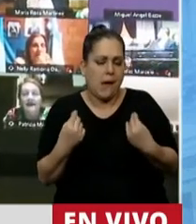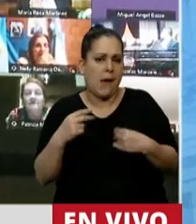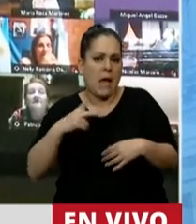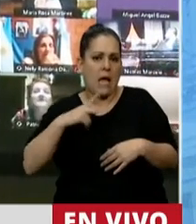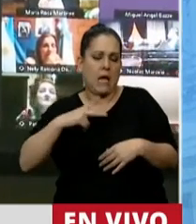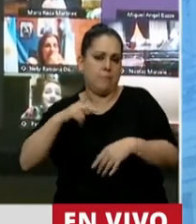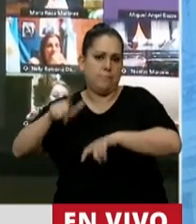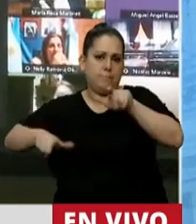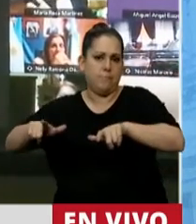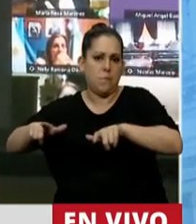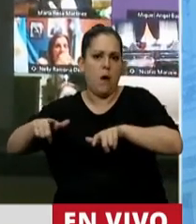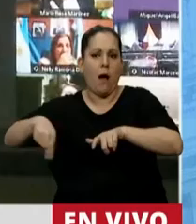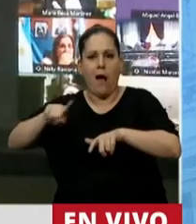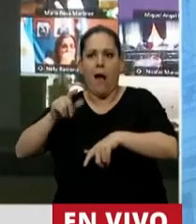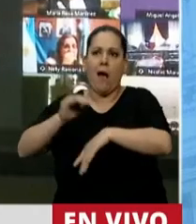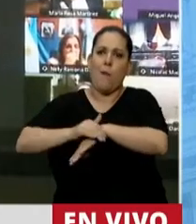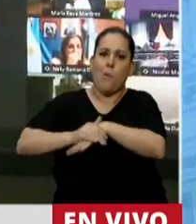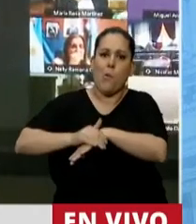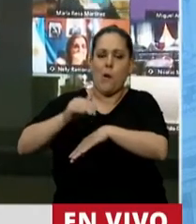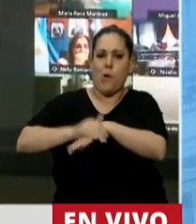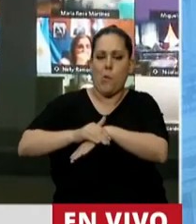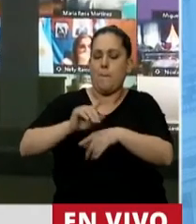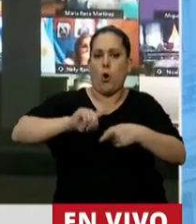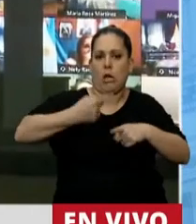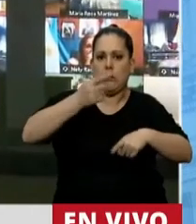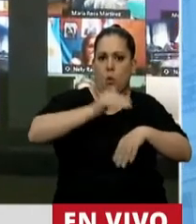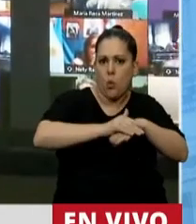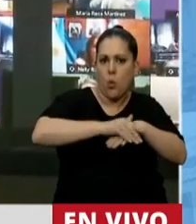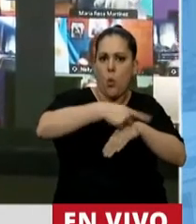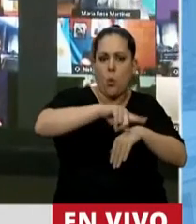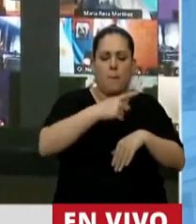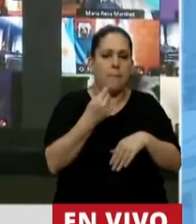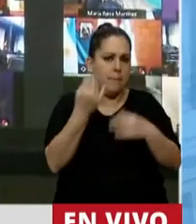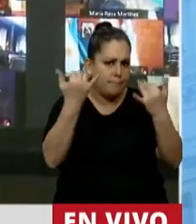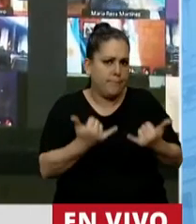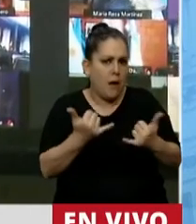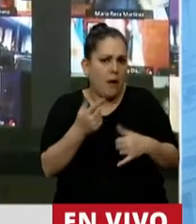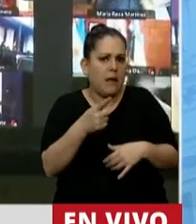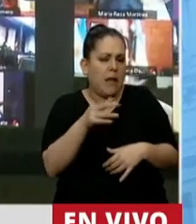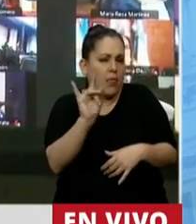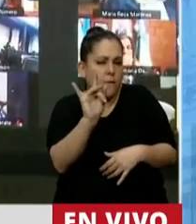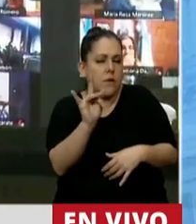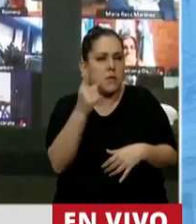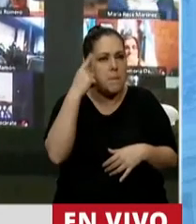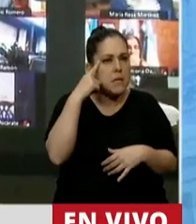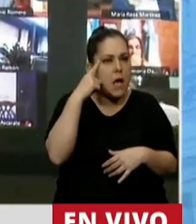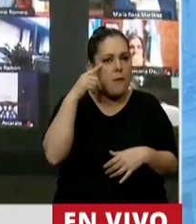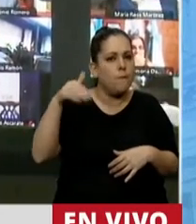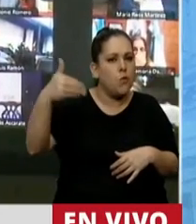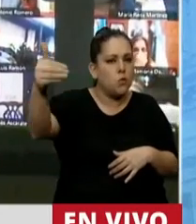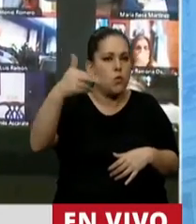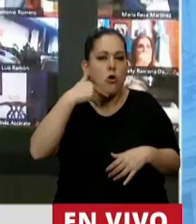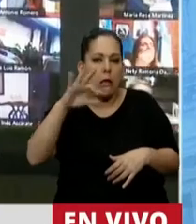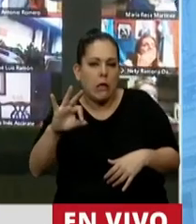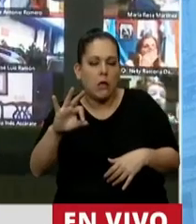una clase política que solamente carga culpas y que nos cuesta a veces mirar a nuestros hijos y tratar de